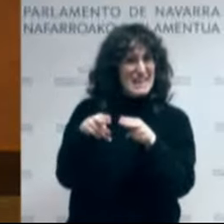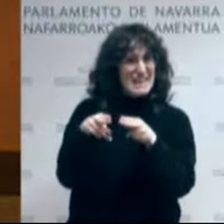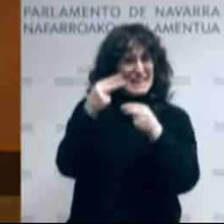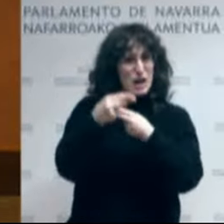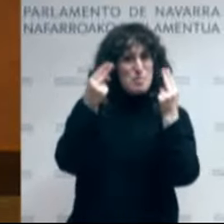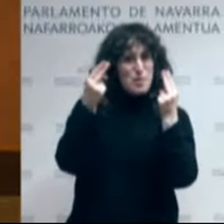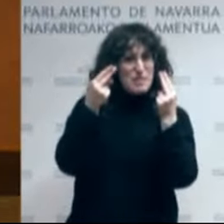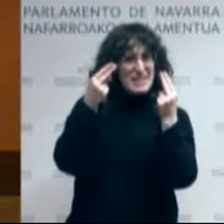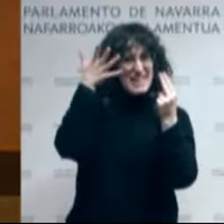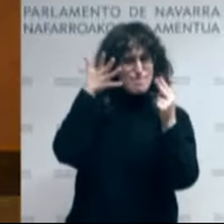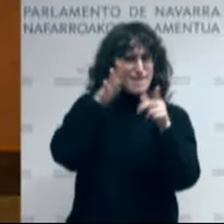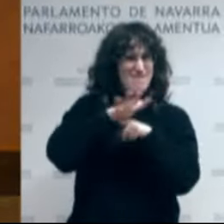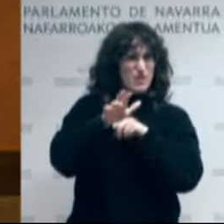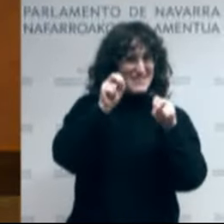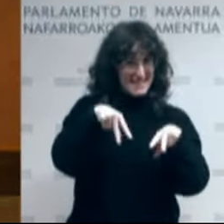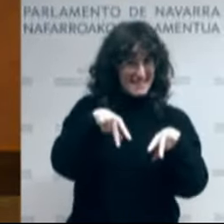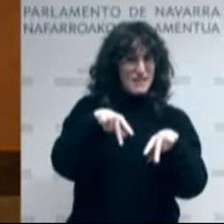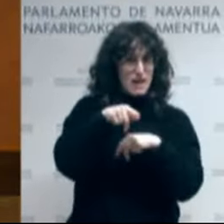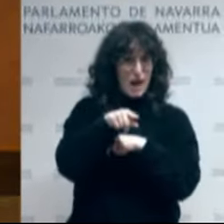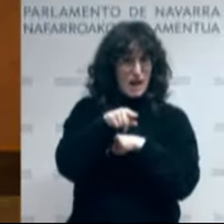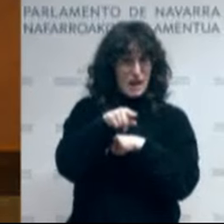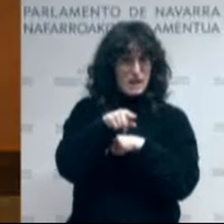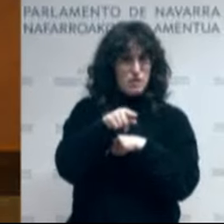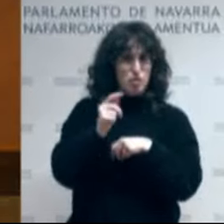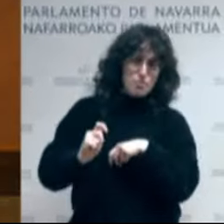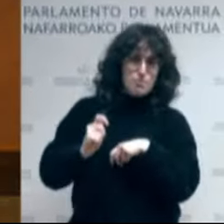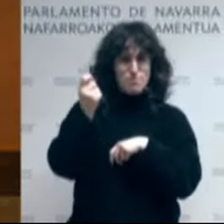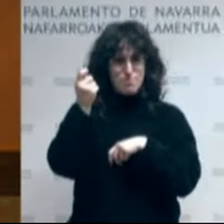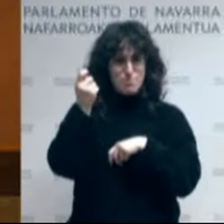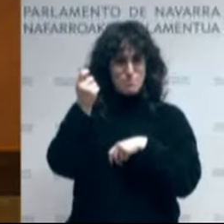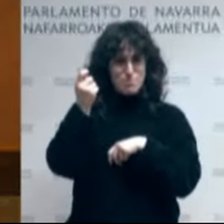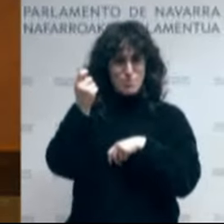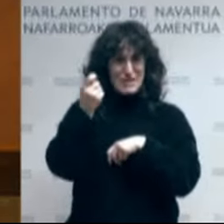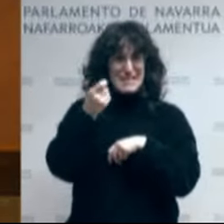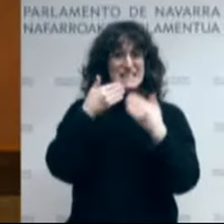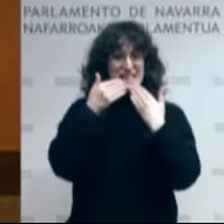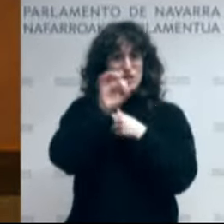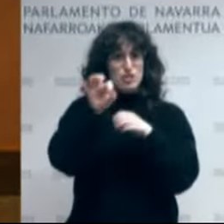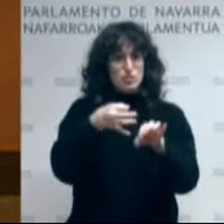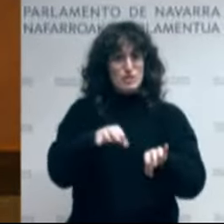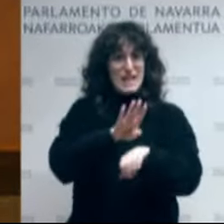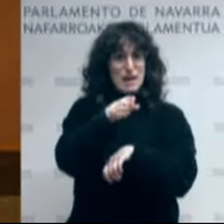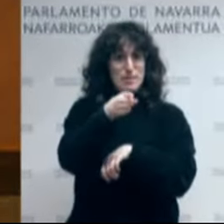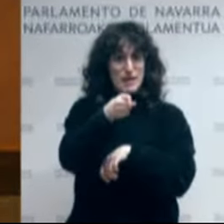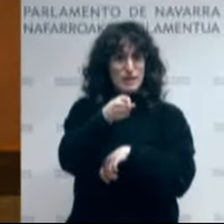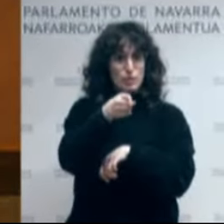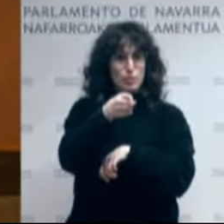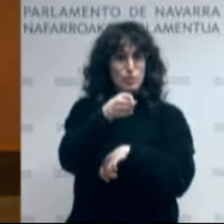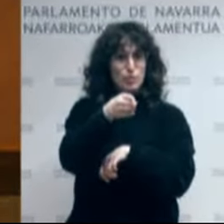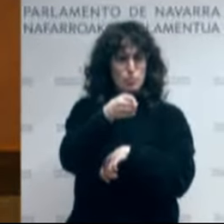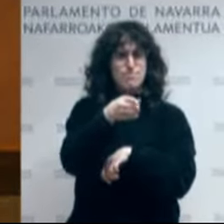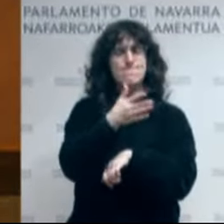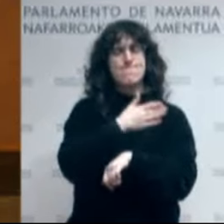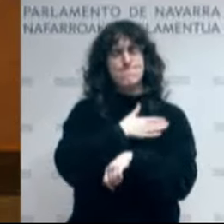Eta hori, posible izan da, Iuskal Herria Bilduk horren alde eginduelako.